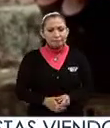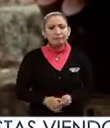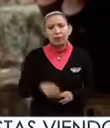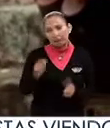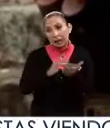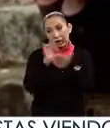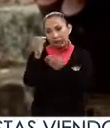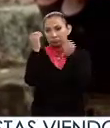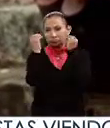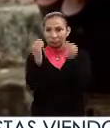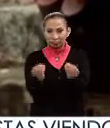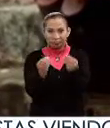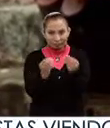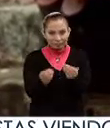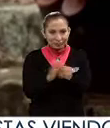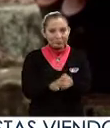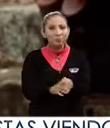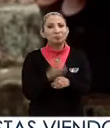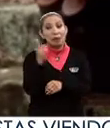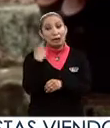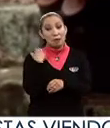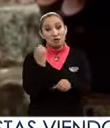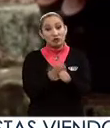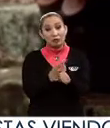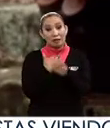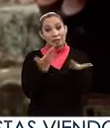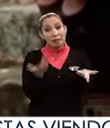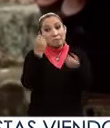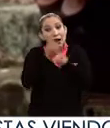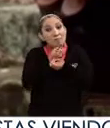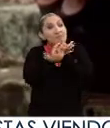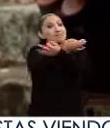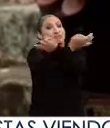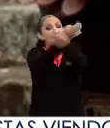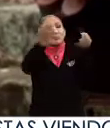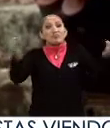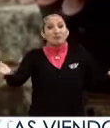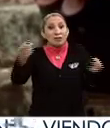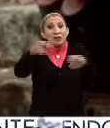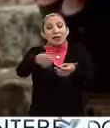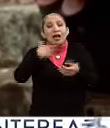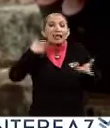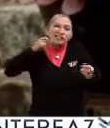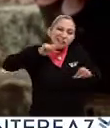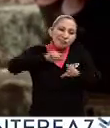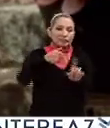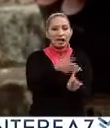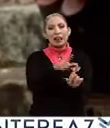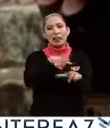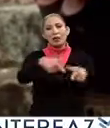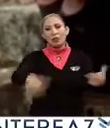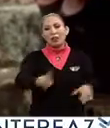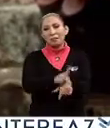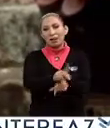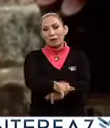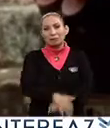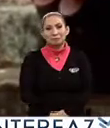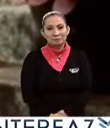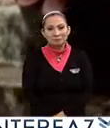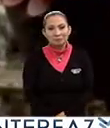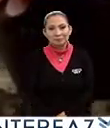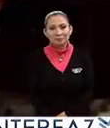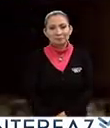cual agradezco muchísimo, porque es una oportunidad para dar a conocer la peculiaridad lingüística de Paraguay.